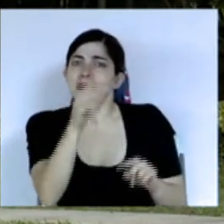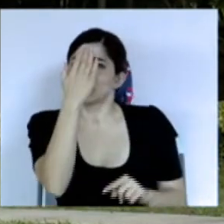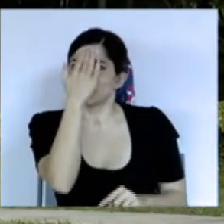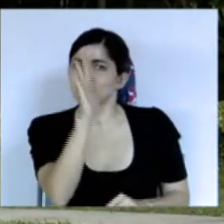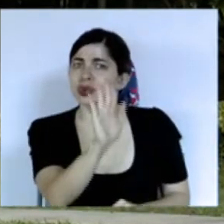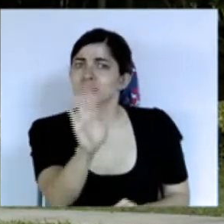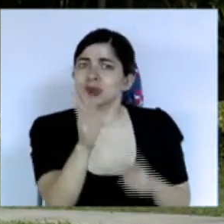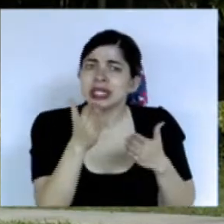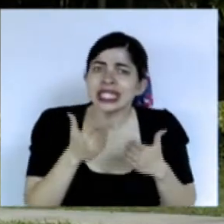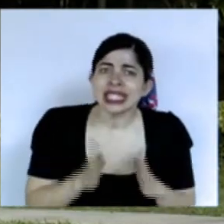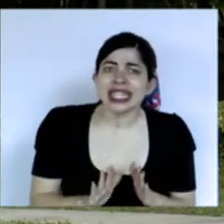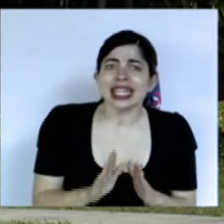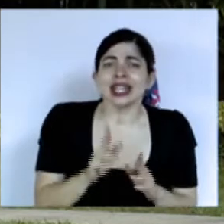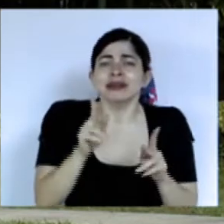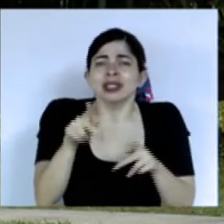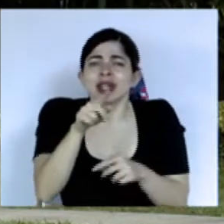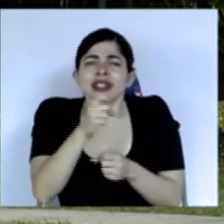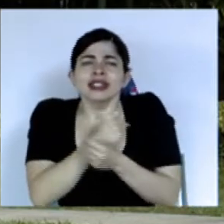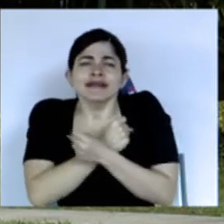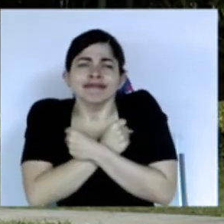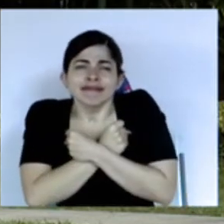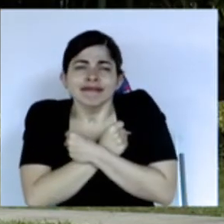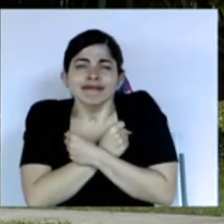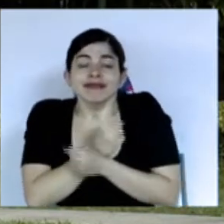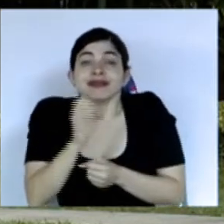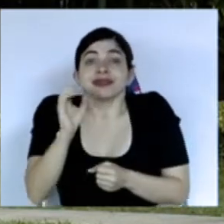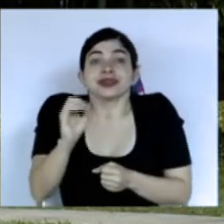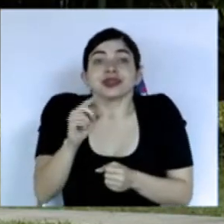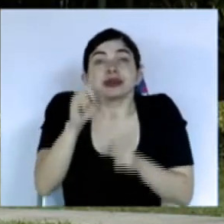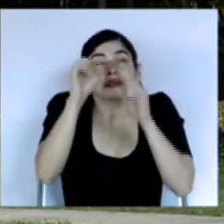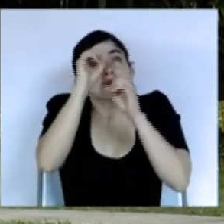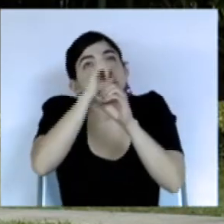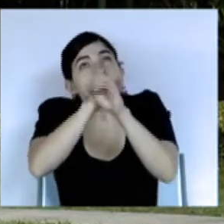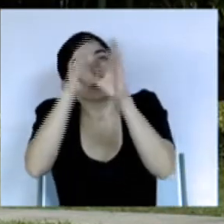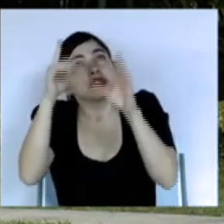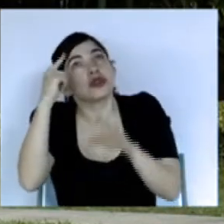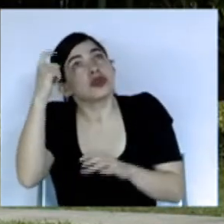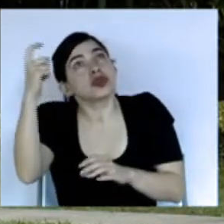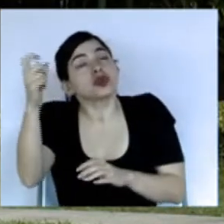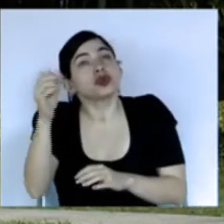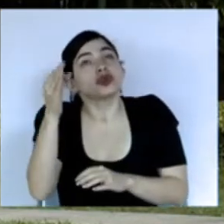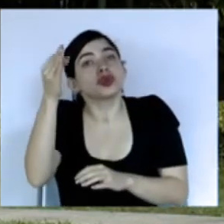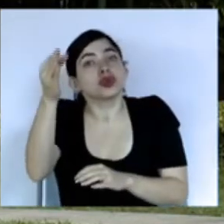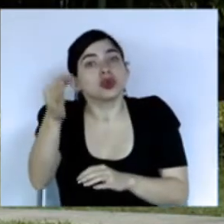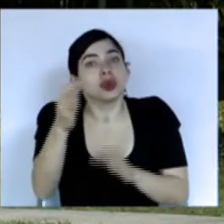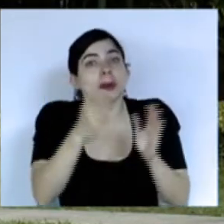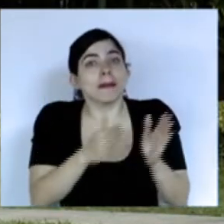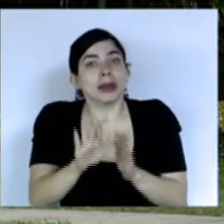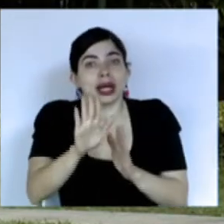sus hijos hijas de sus seres amados o de quienes proyectan también sus planes de vida